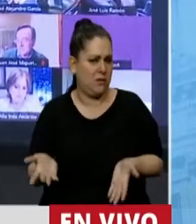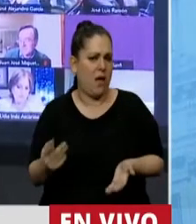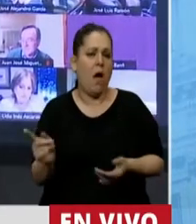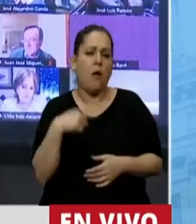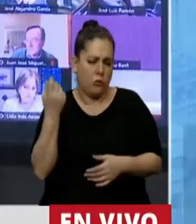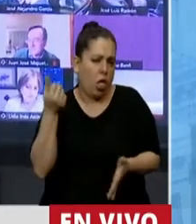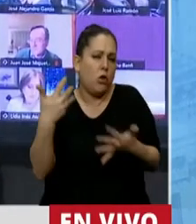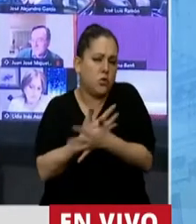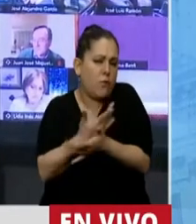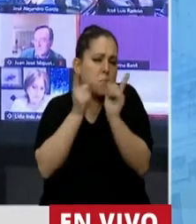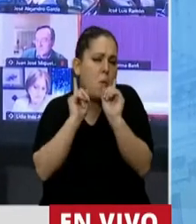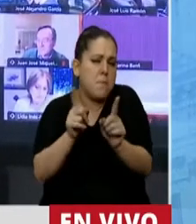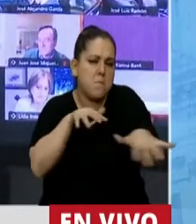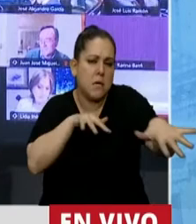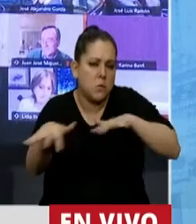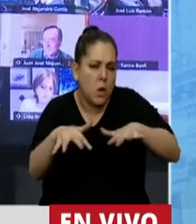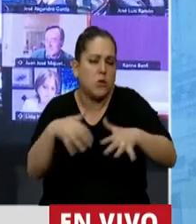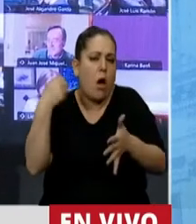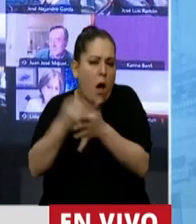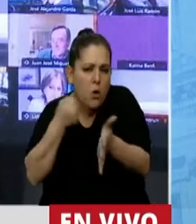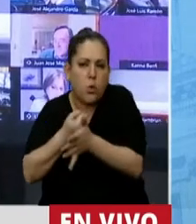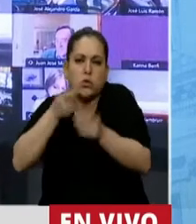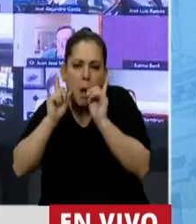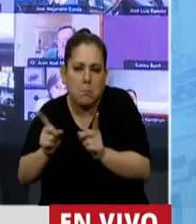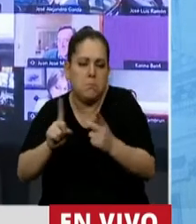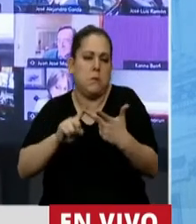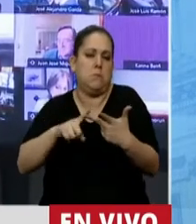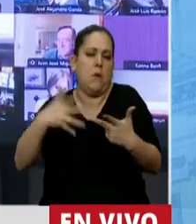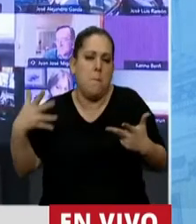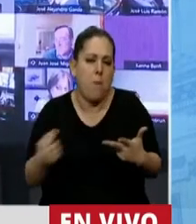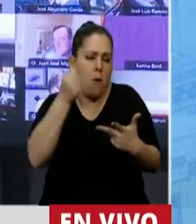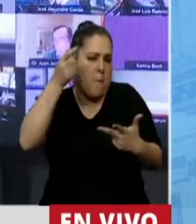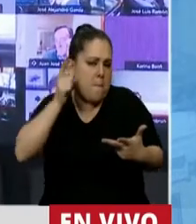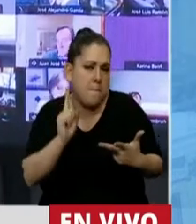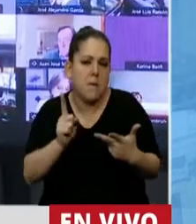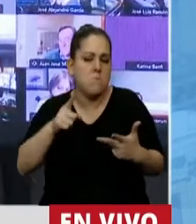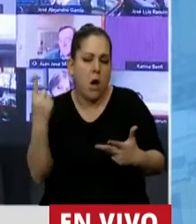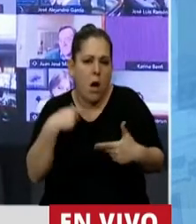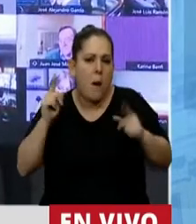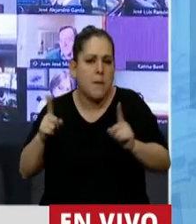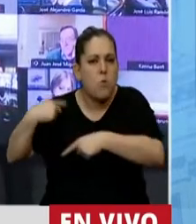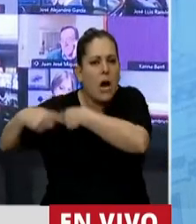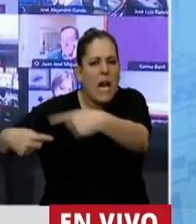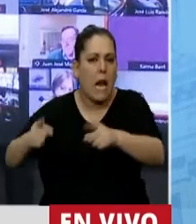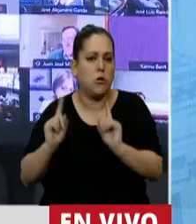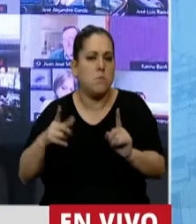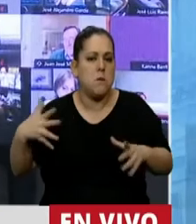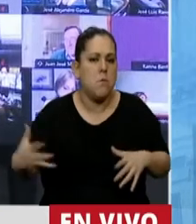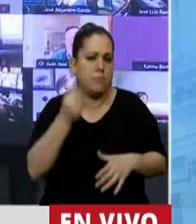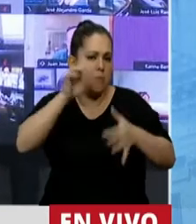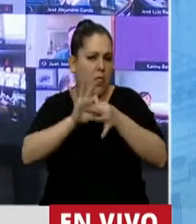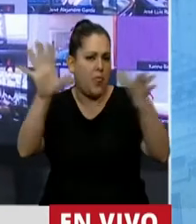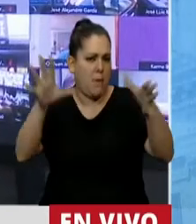muertos, dimos las mismas batallas, tenemos las mismas victorias, venimos de la generación que peleó por la democracia, muchas veces seguramente